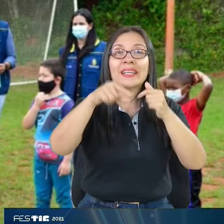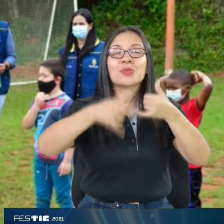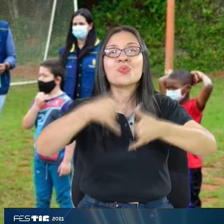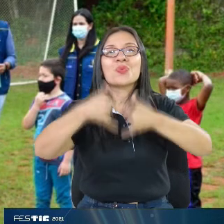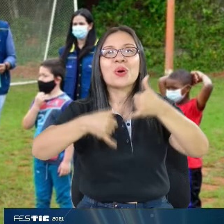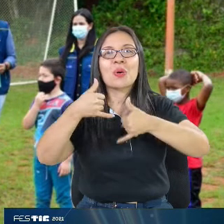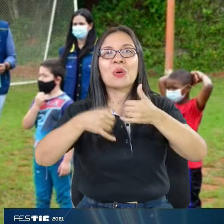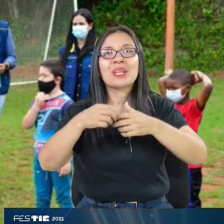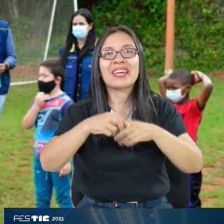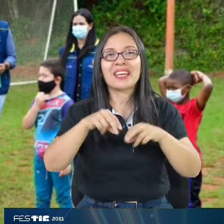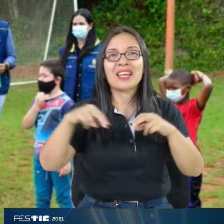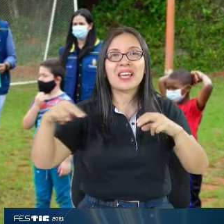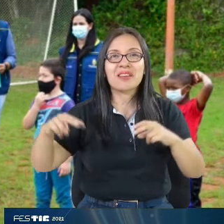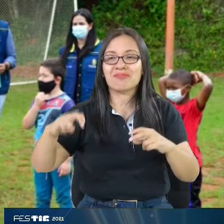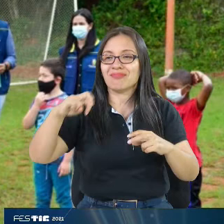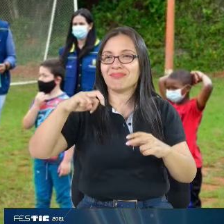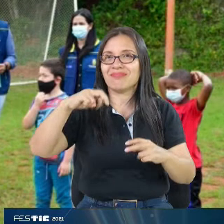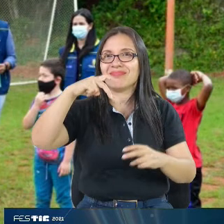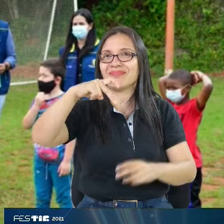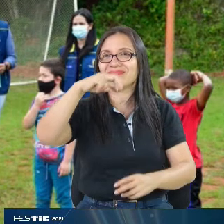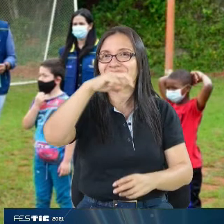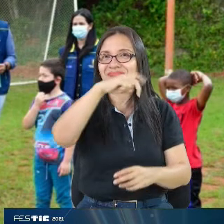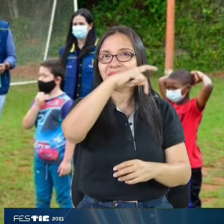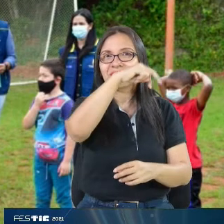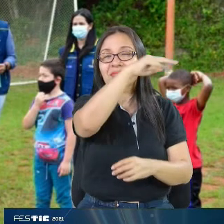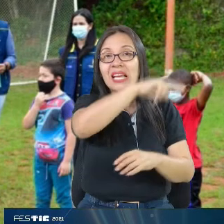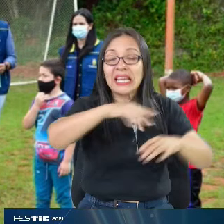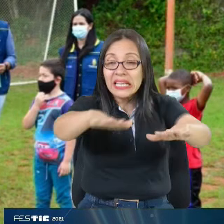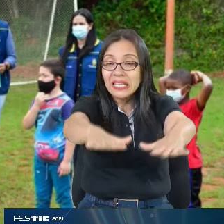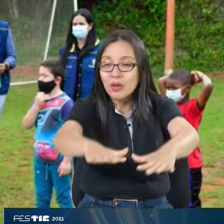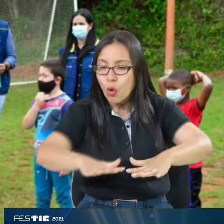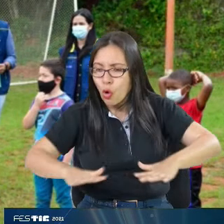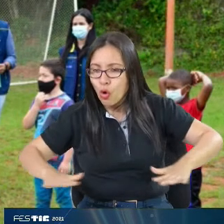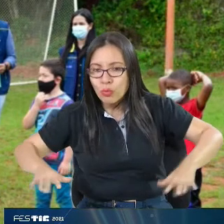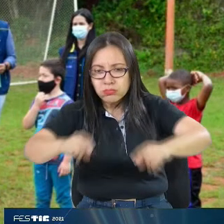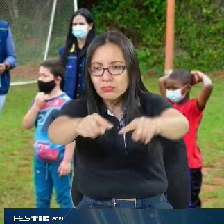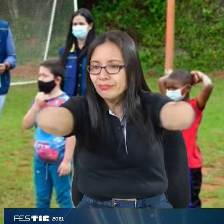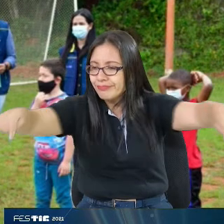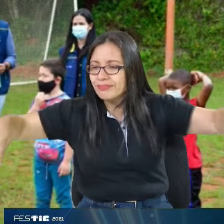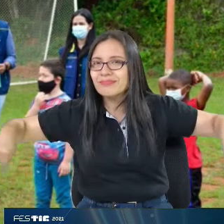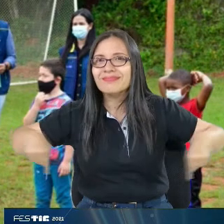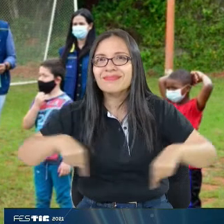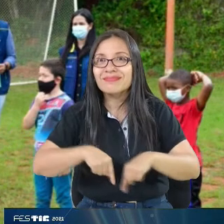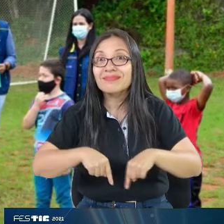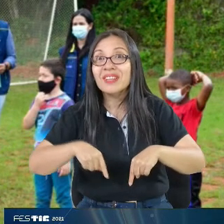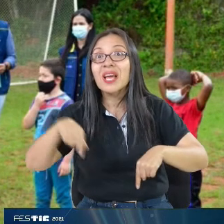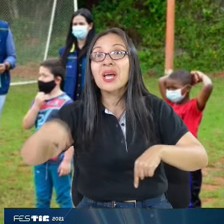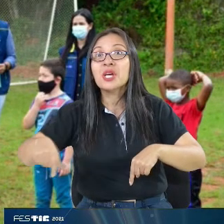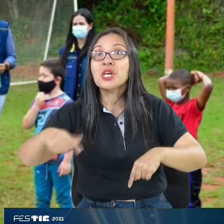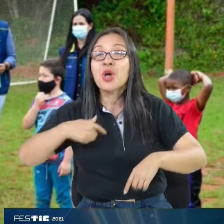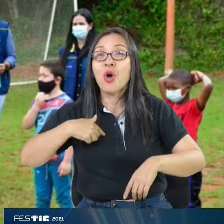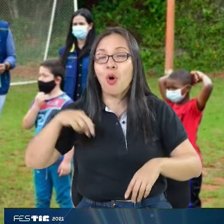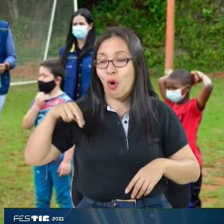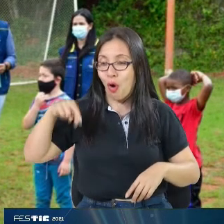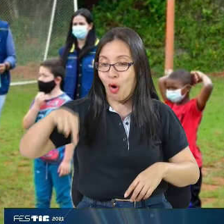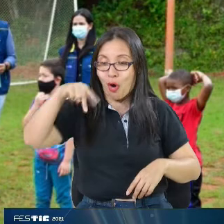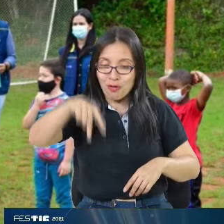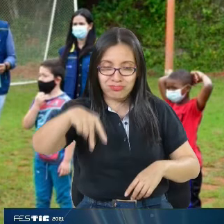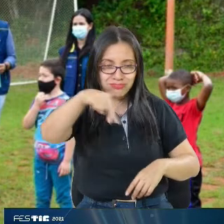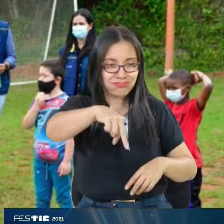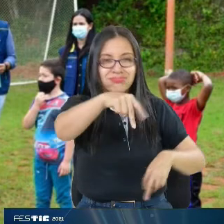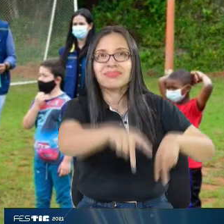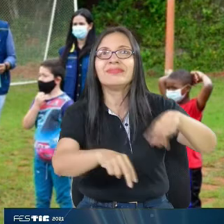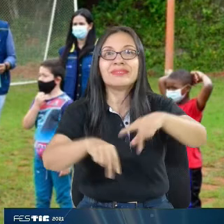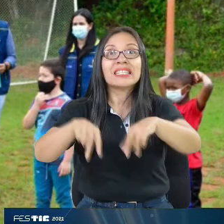ellos pueden, digamos que en un tapete, en un piso, pueden jugar de una manera interactiva y aprender a la